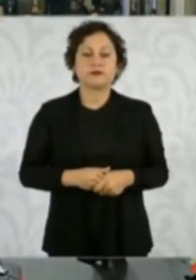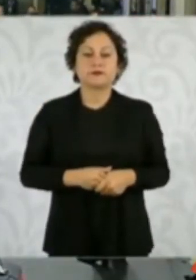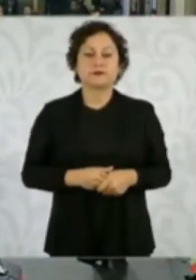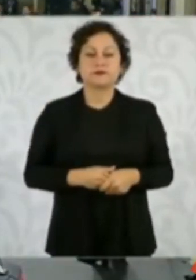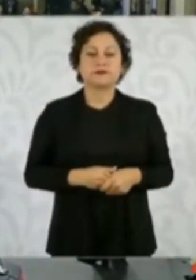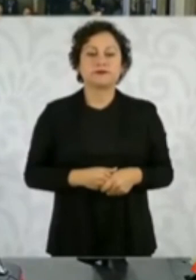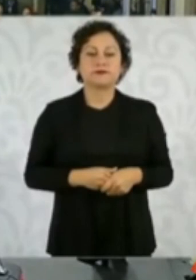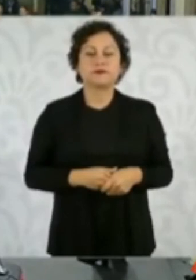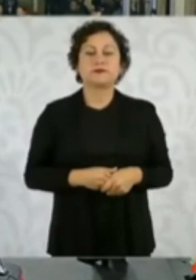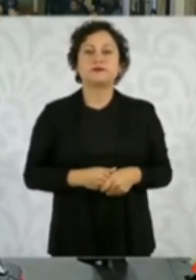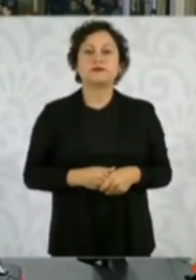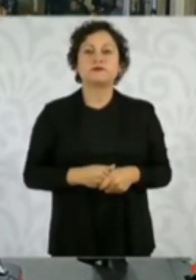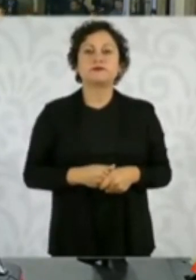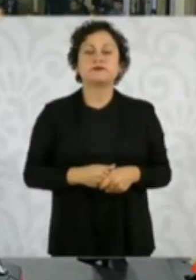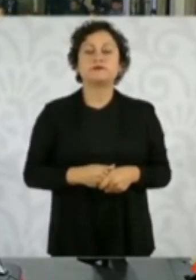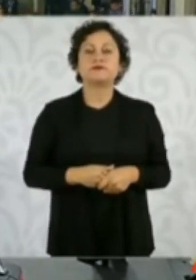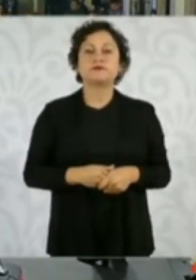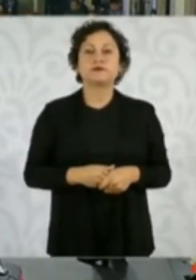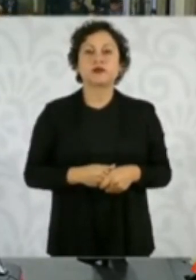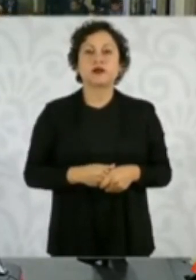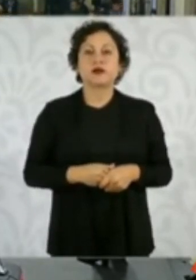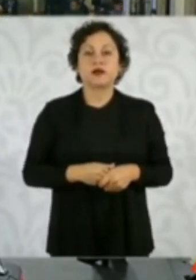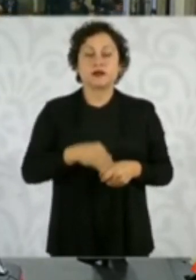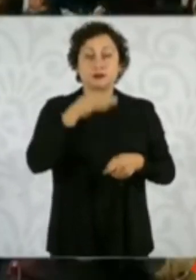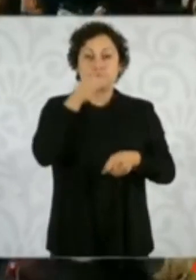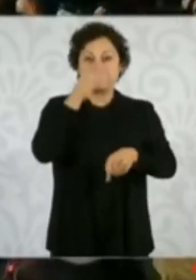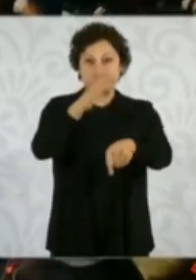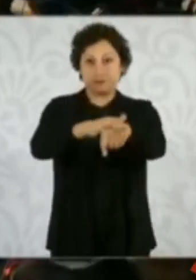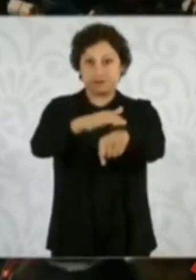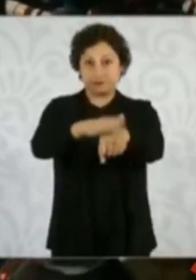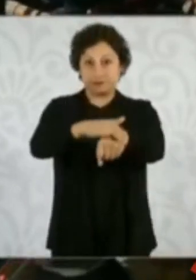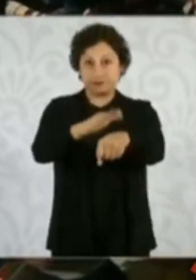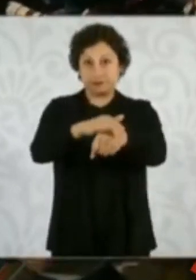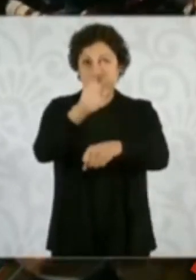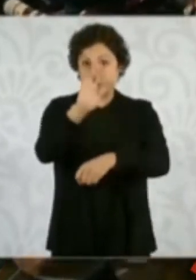Hay que recordar el tema de Sinaloa, solamente.